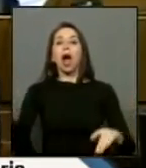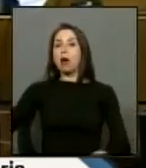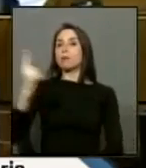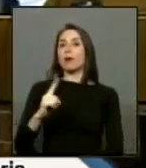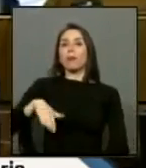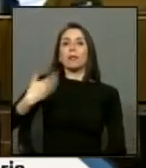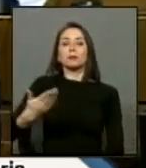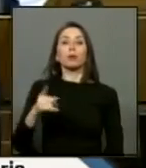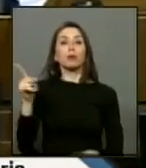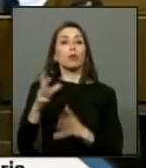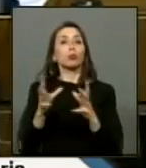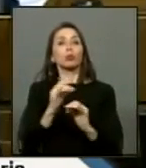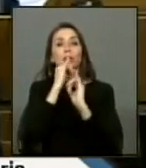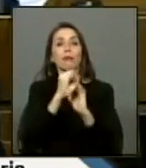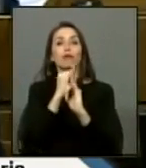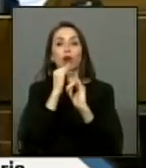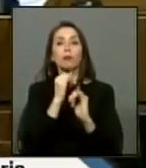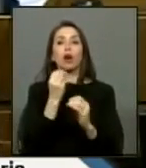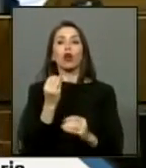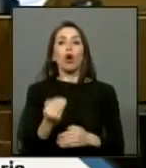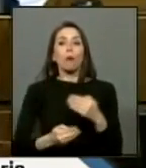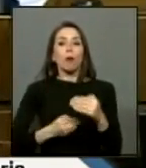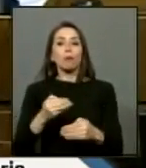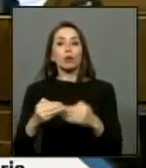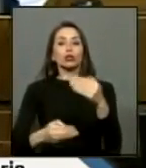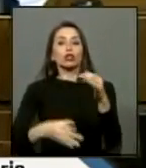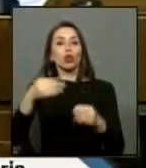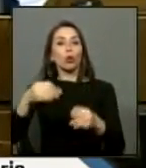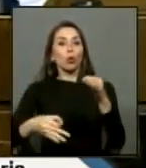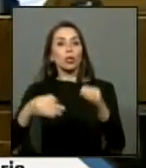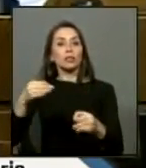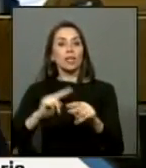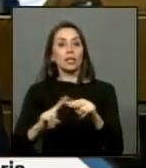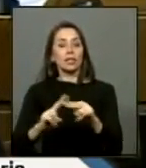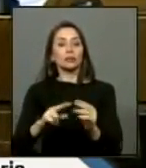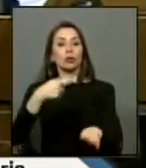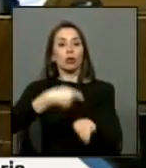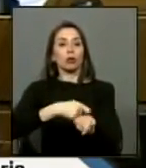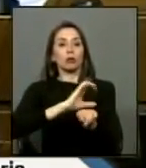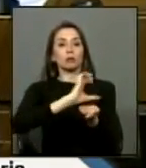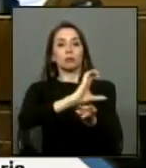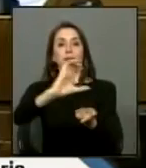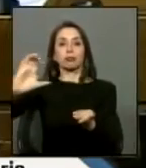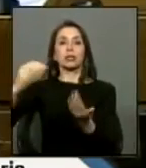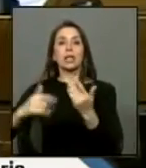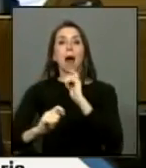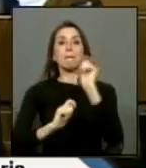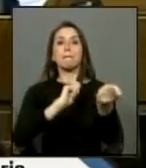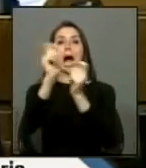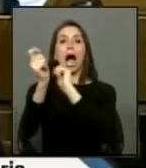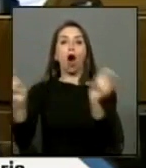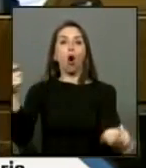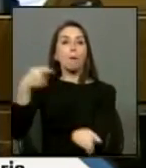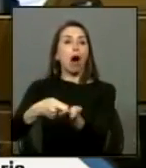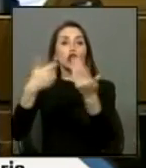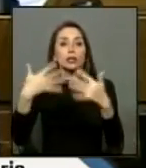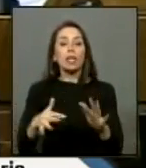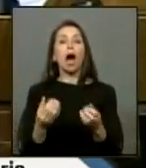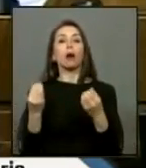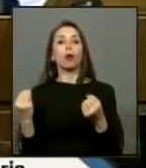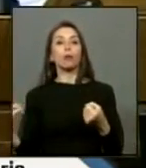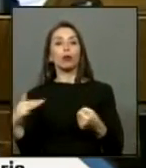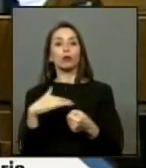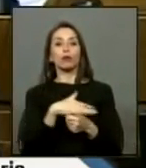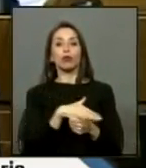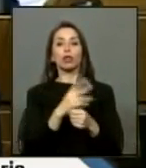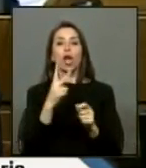contundente respecto a los procesos judiciales que se han llevado a esta materia las indemnizaciones que se han pagado y los efectos que se pueden generar